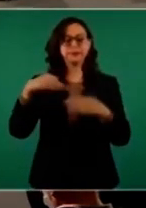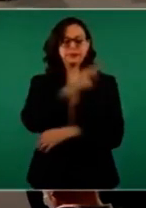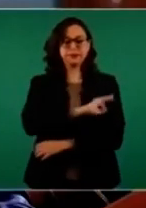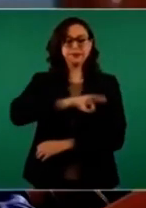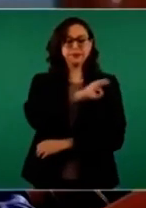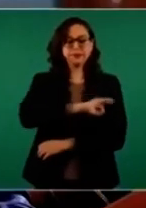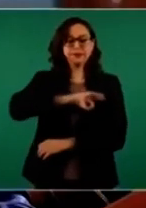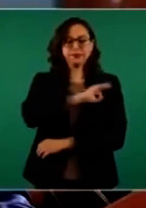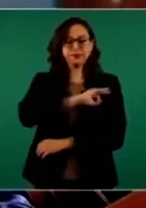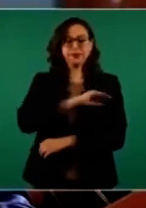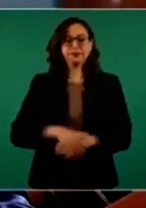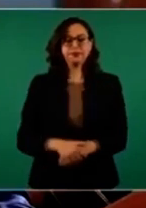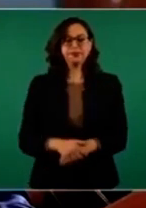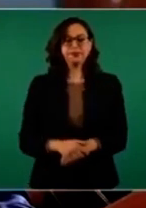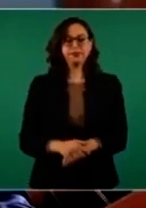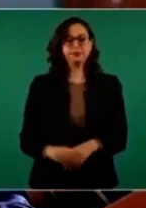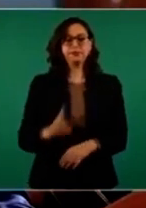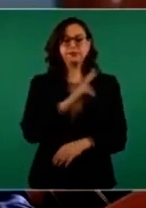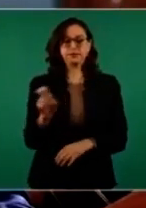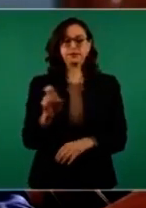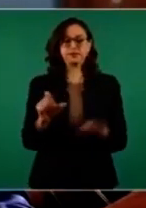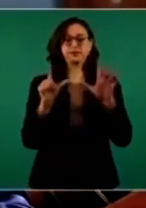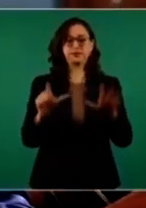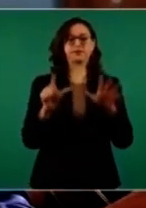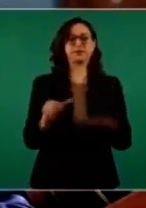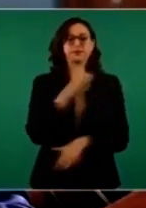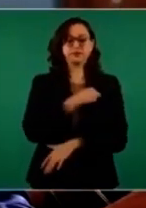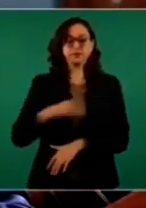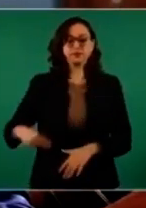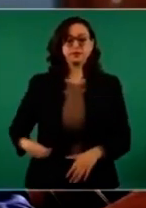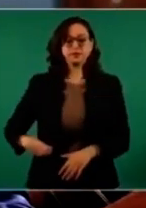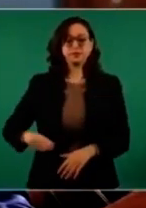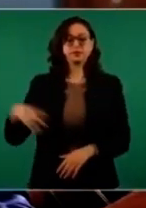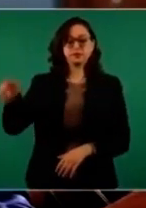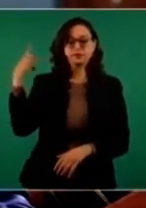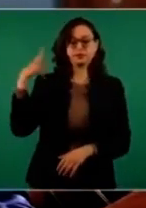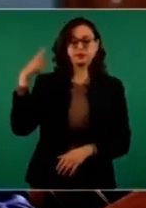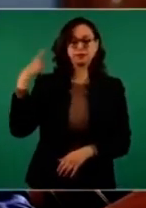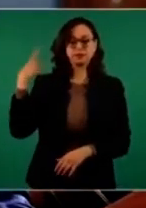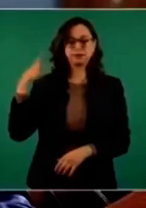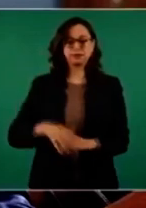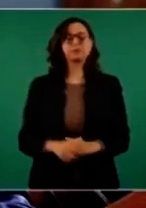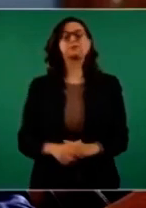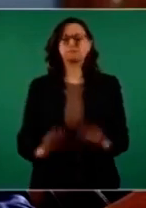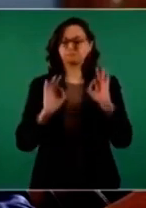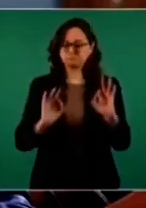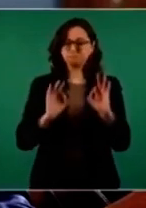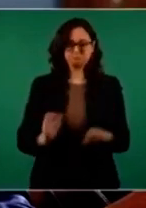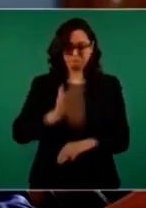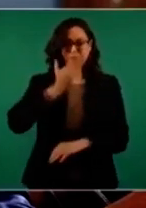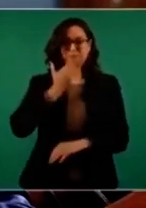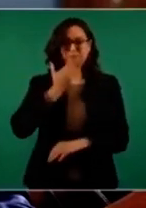los 217 municipios de Puebla. Qué bien que